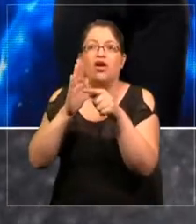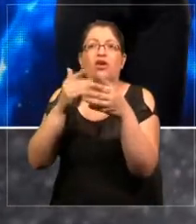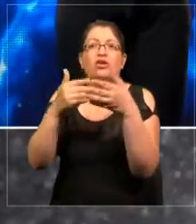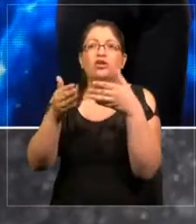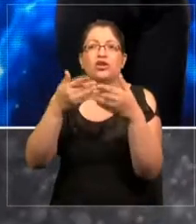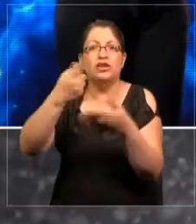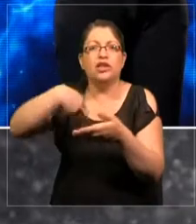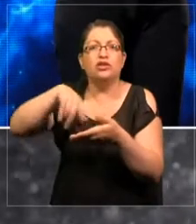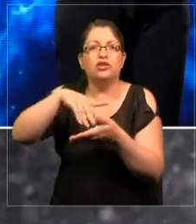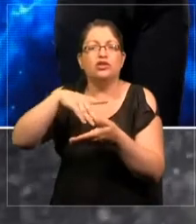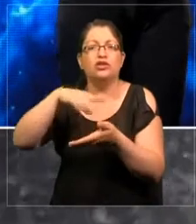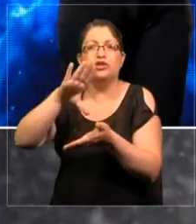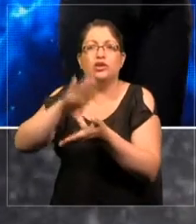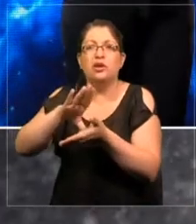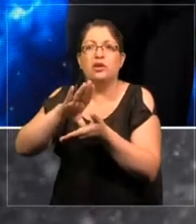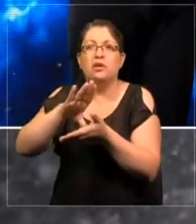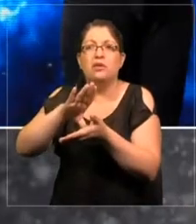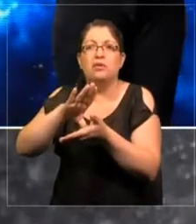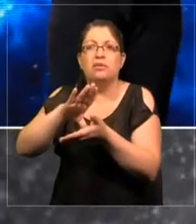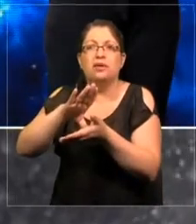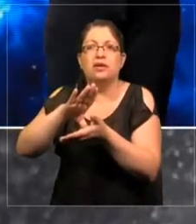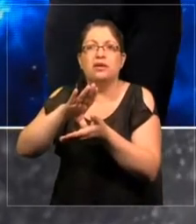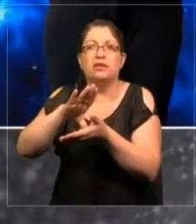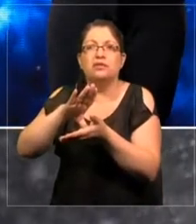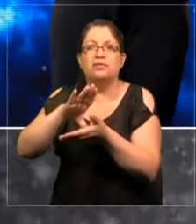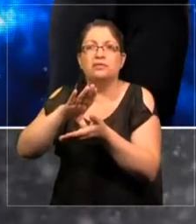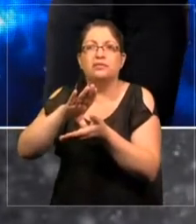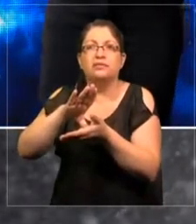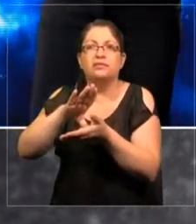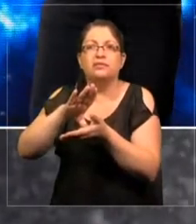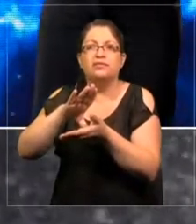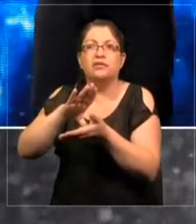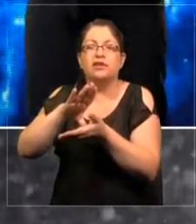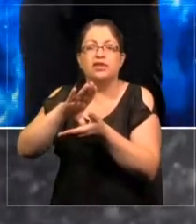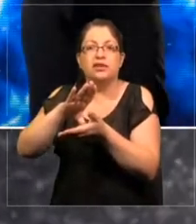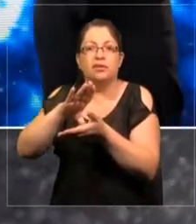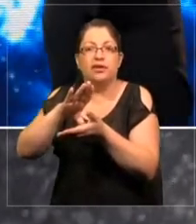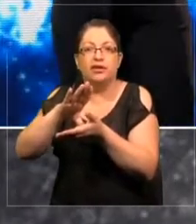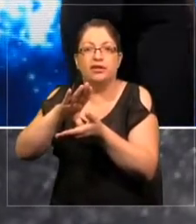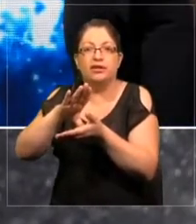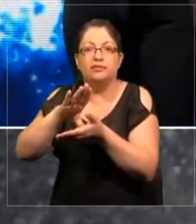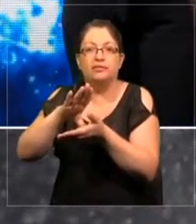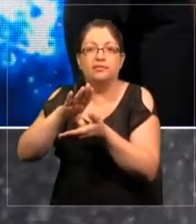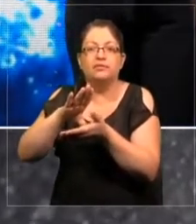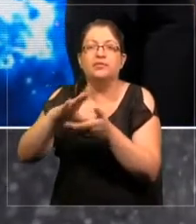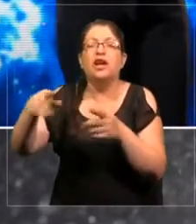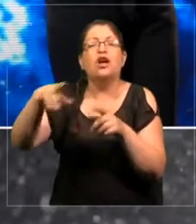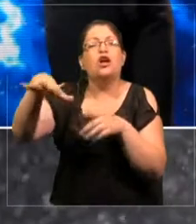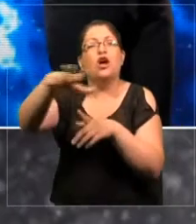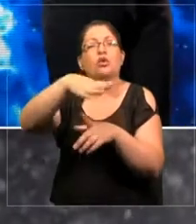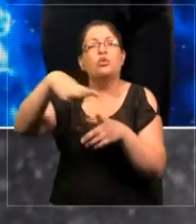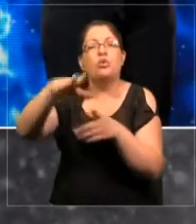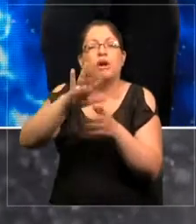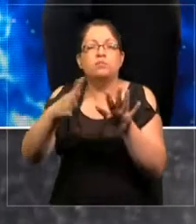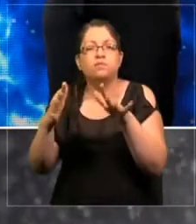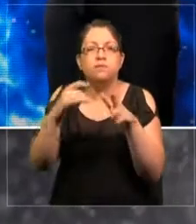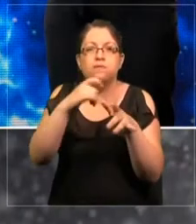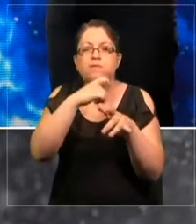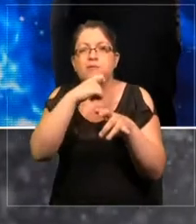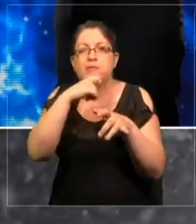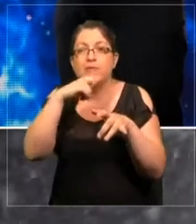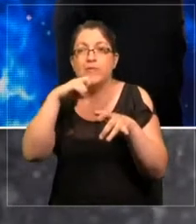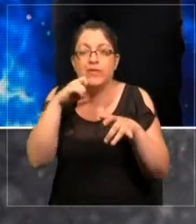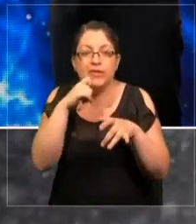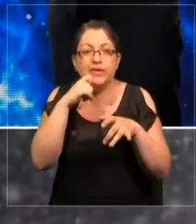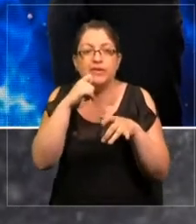ubicados en el Medio Oriente, en una zona semiárea. La gran parte